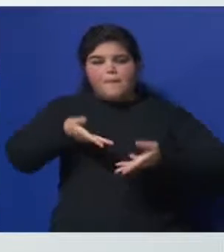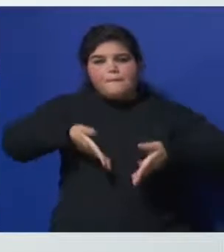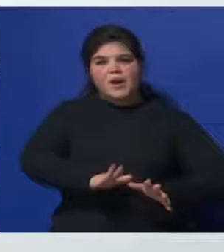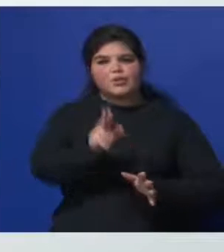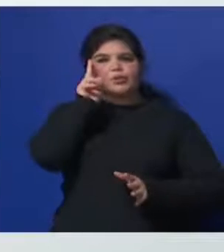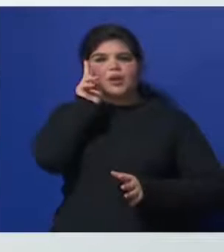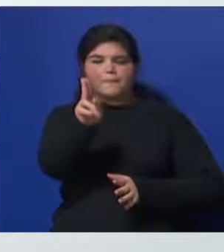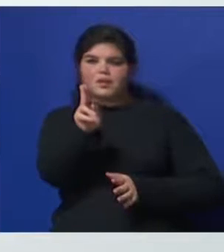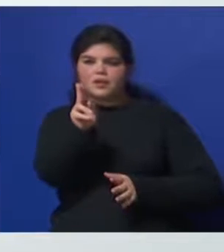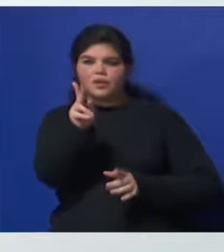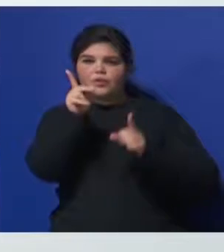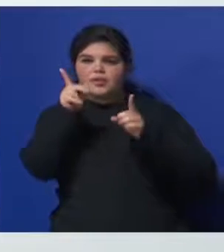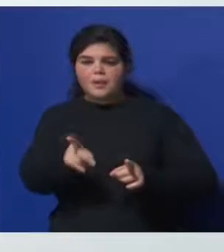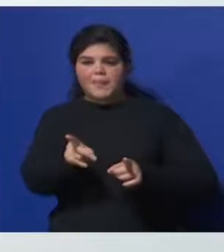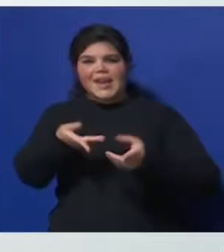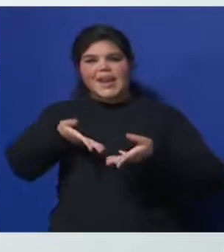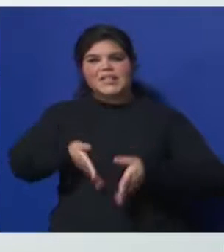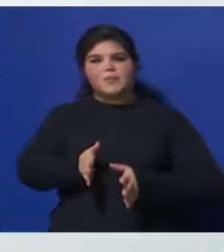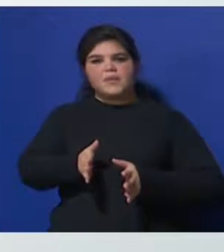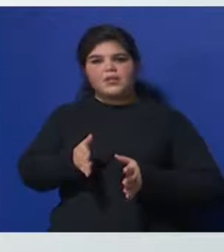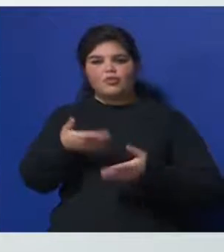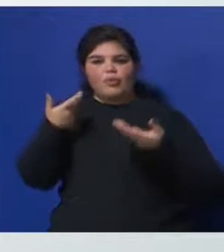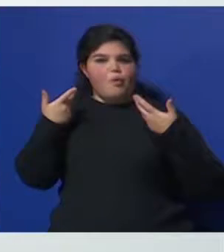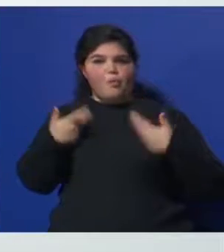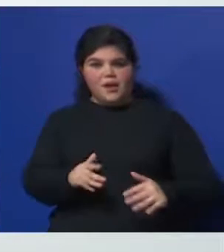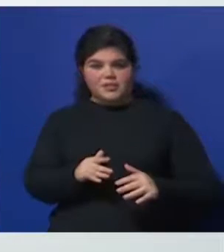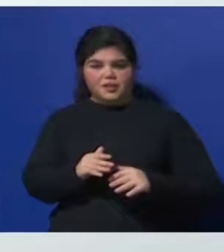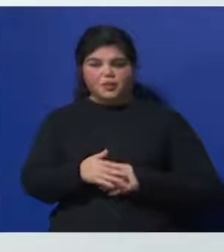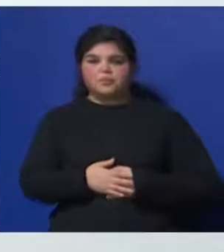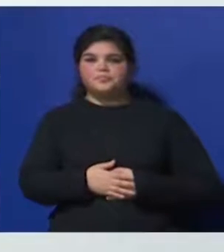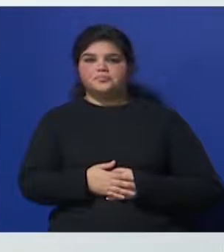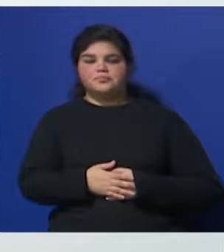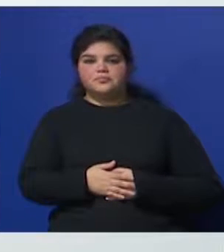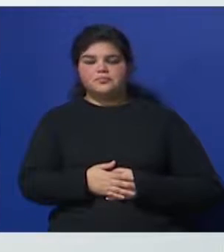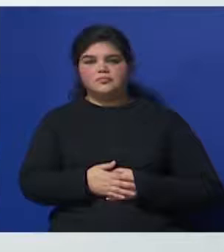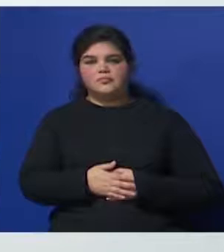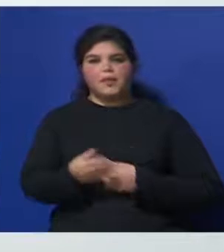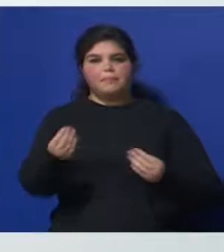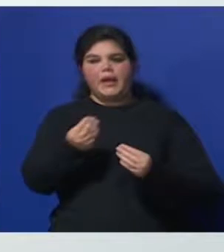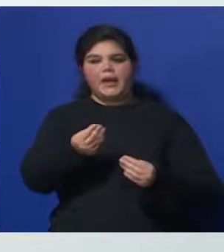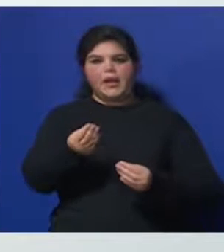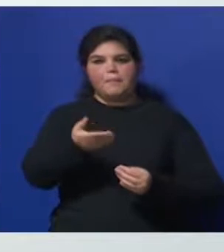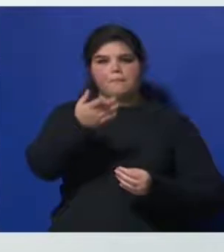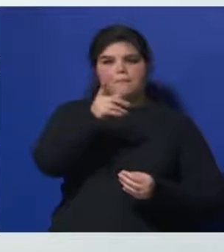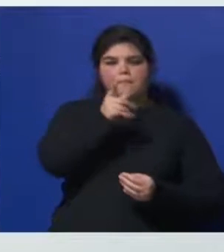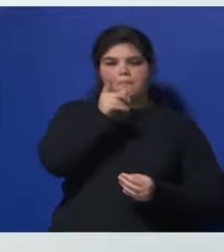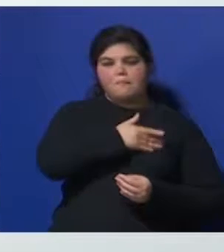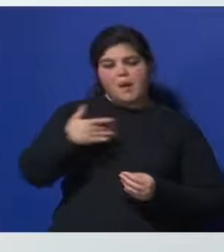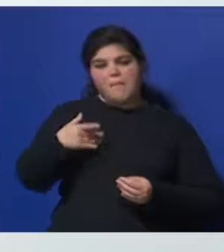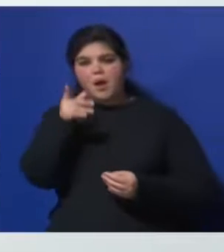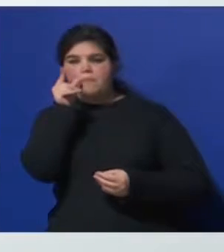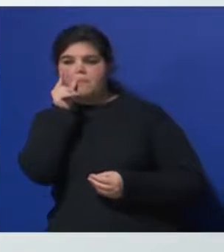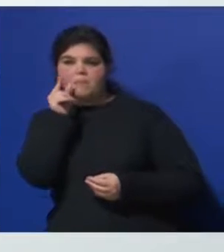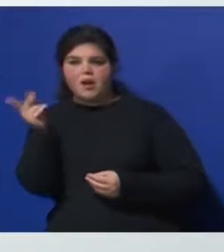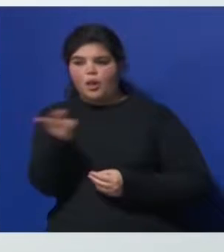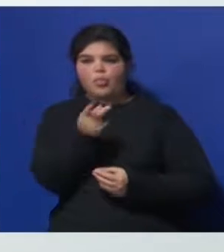nacimiento humanizado En aquellas que las parejas puedan elegir La mejor manera de tener sus hijos